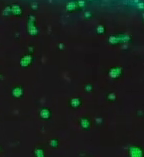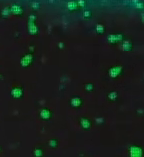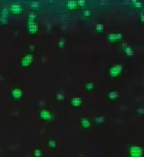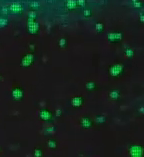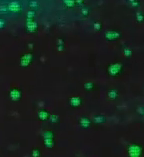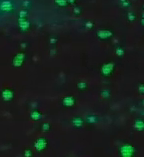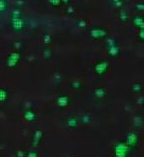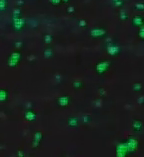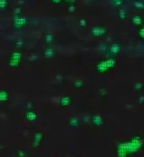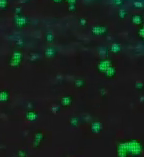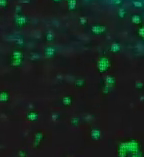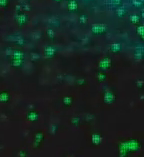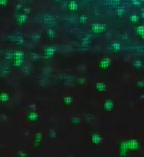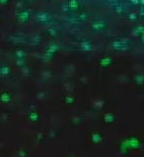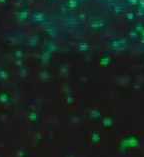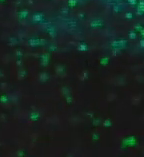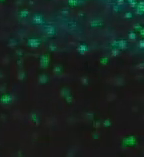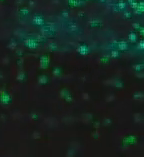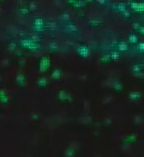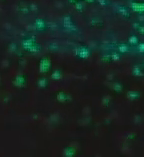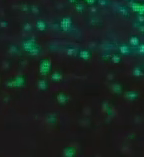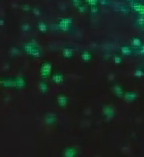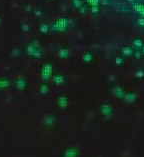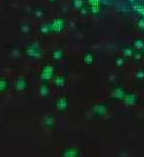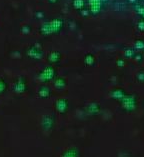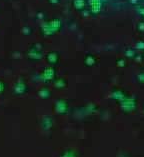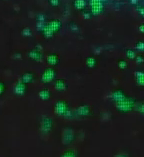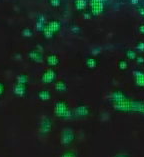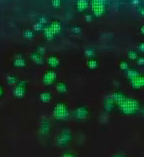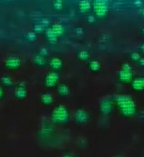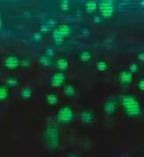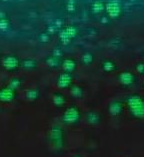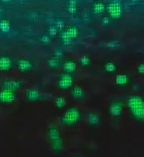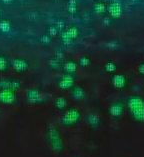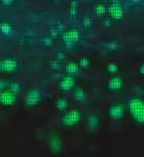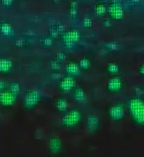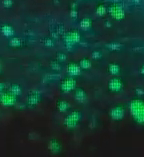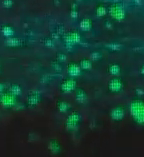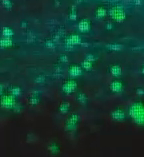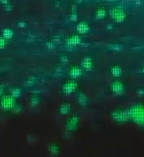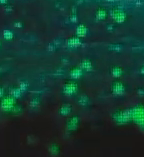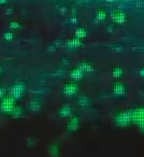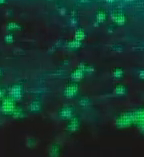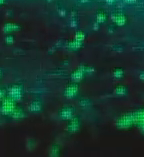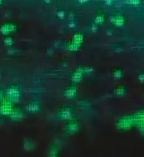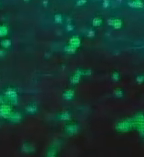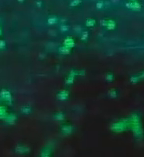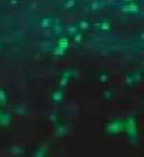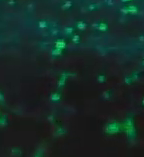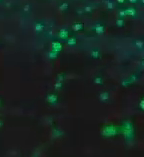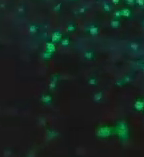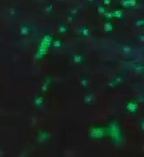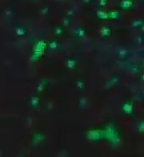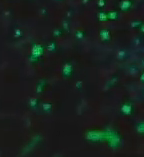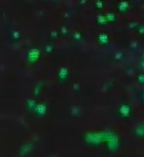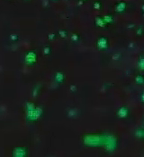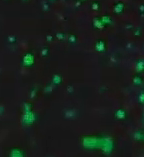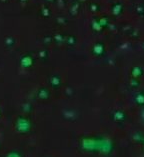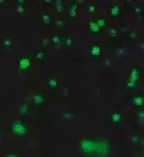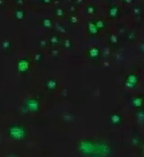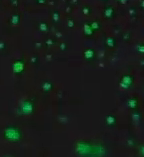Pero el 2019 no solamente fue el segundo año más cálido desde que tenemos registro